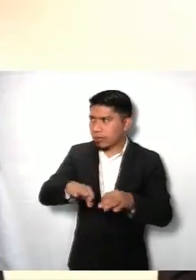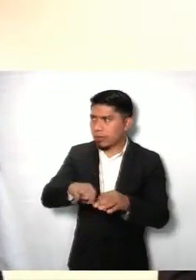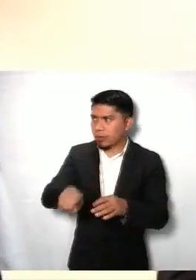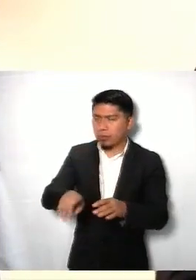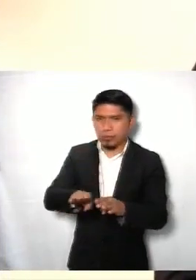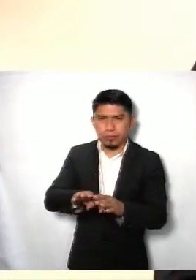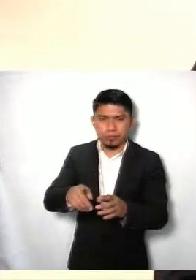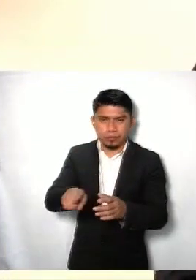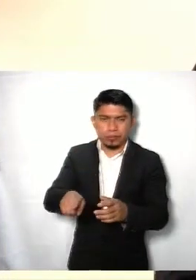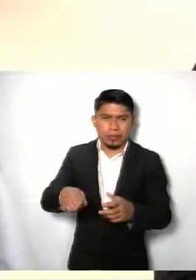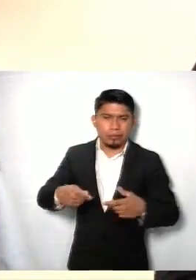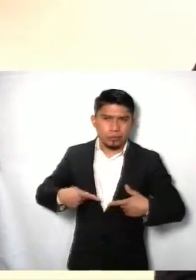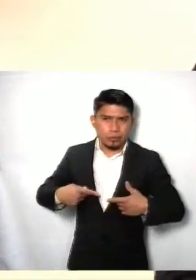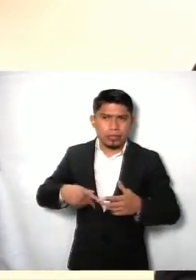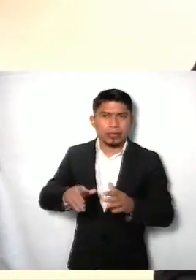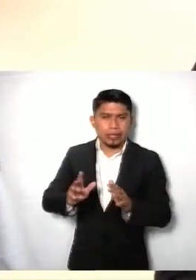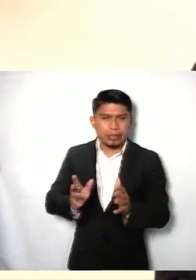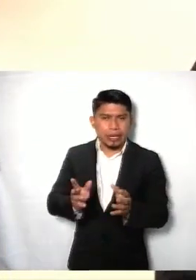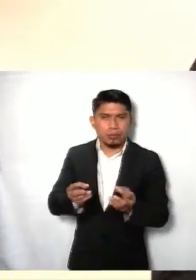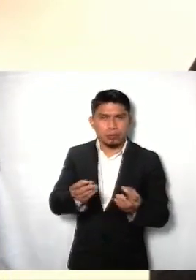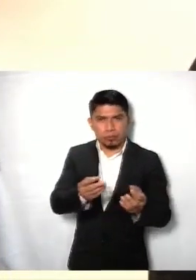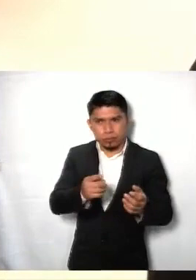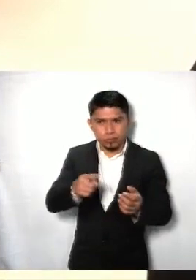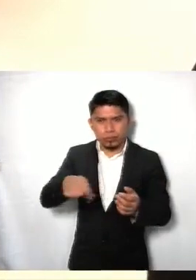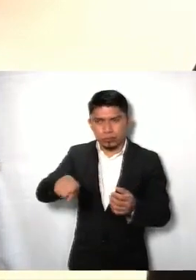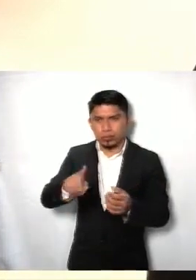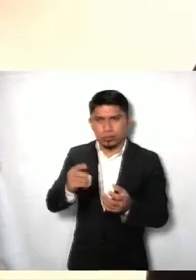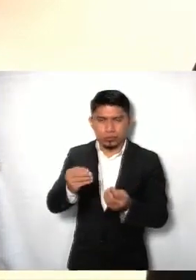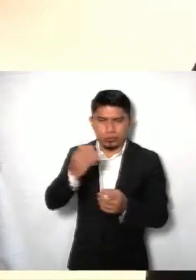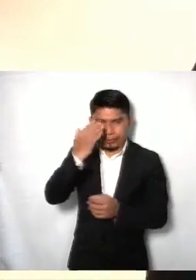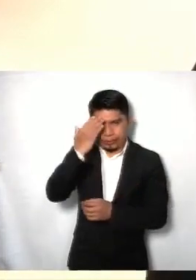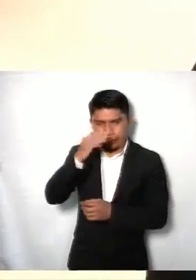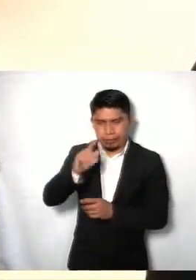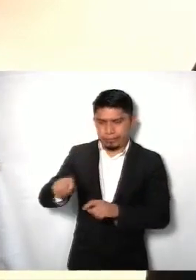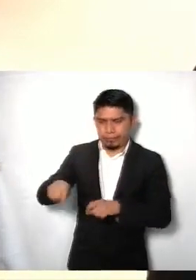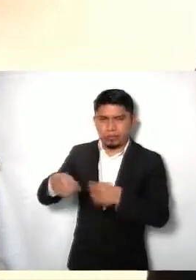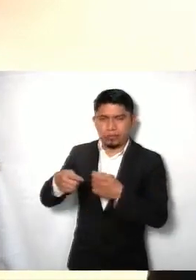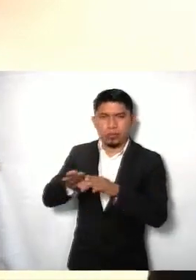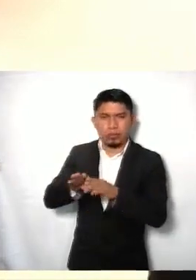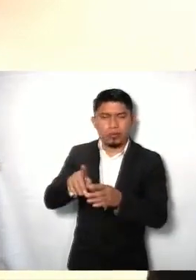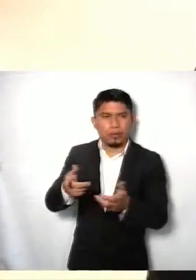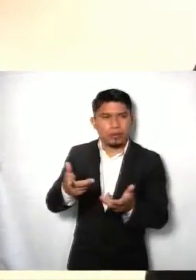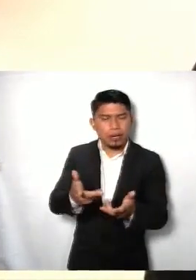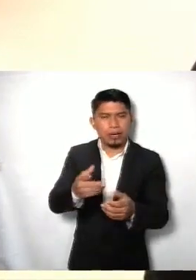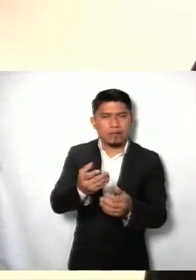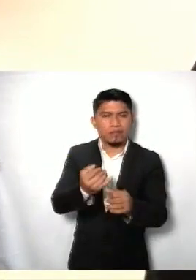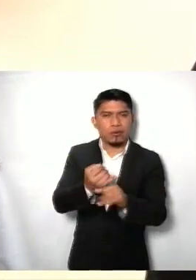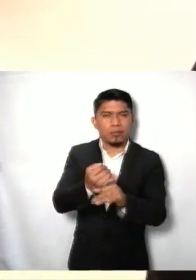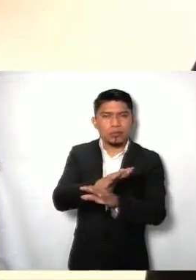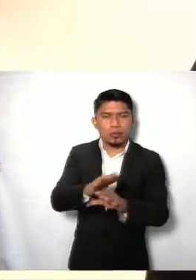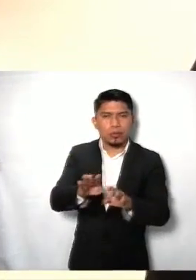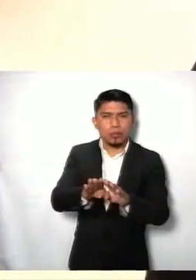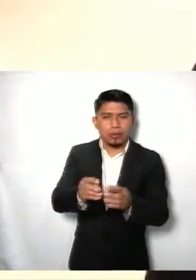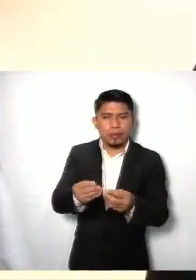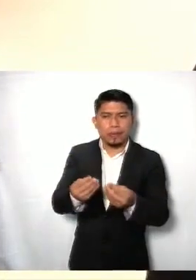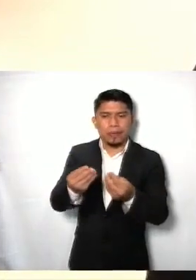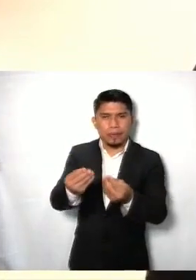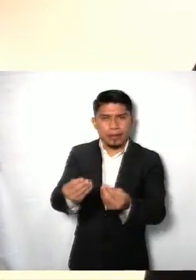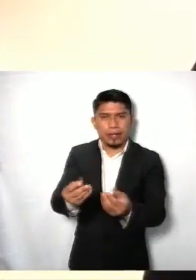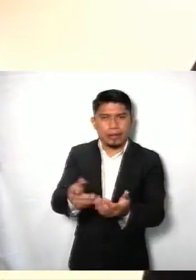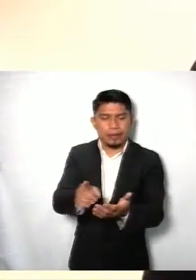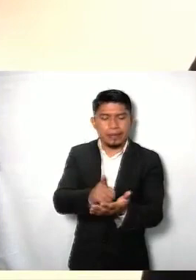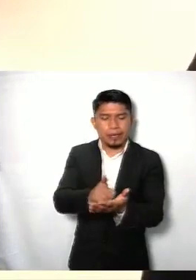de servidores públicos, que muchos ya son o ocuparán estos cargos, como los que proporcionan la información, como los que garantizan